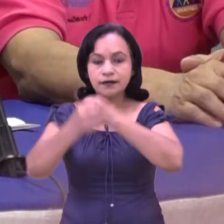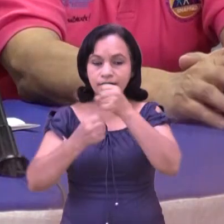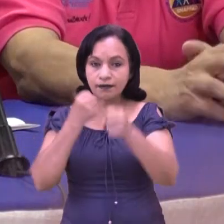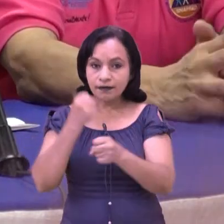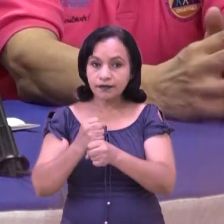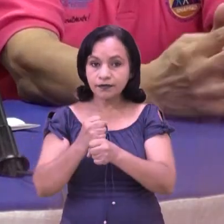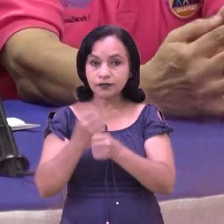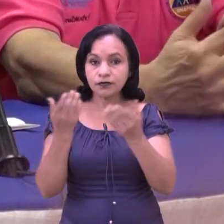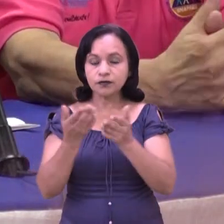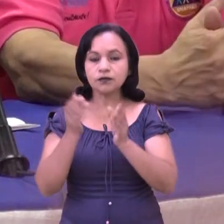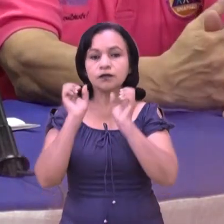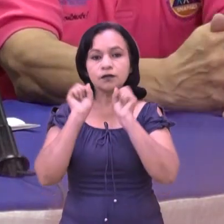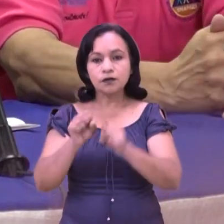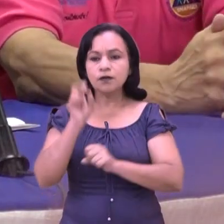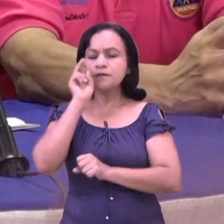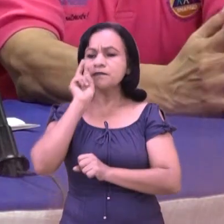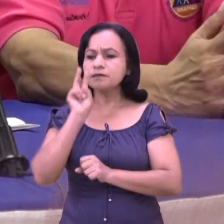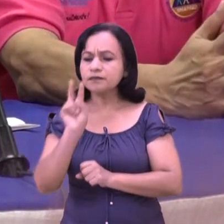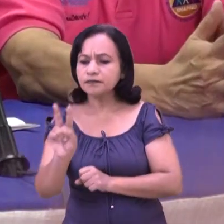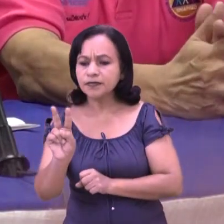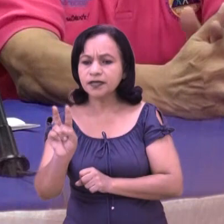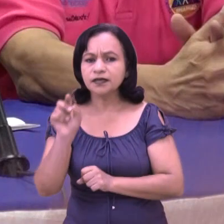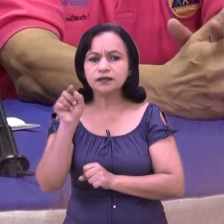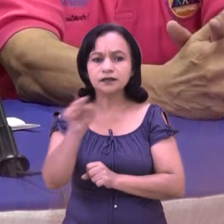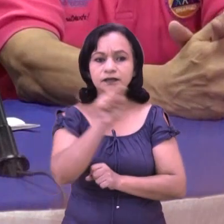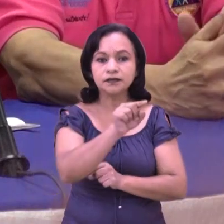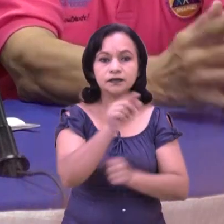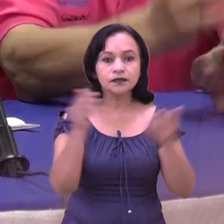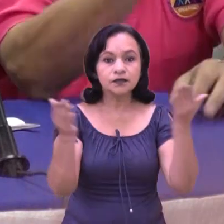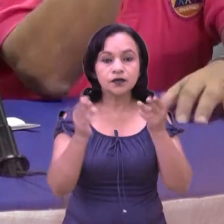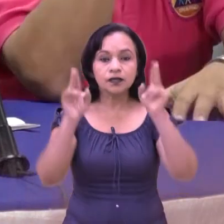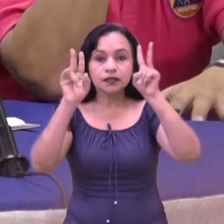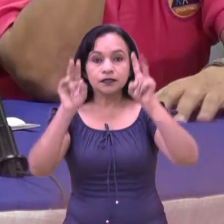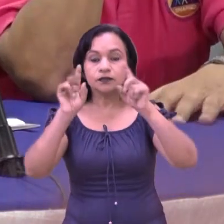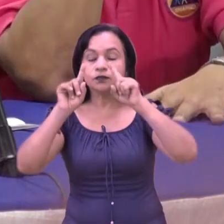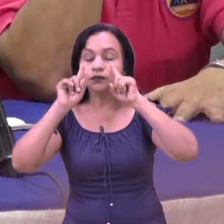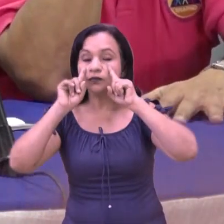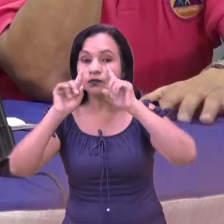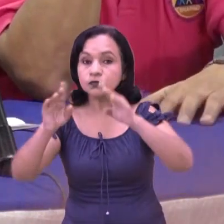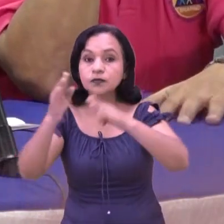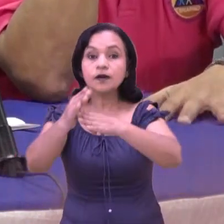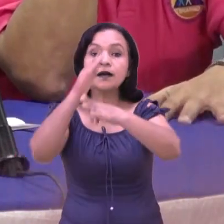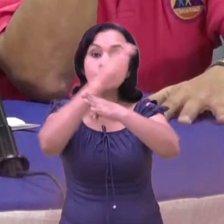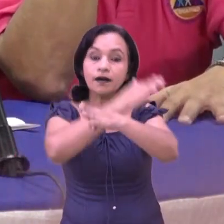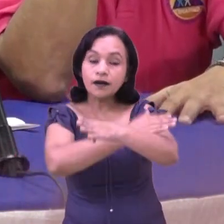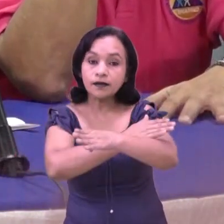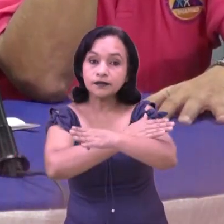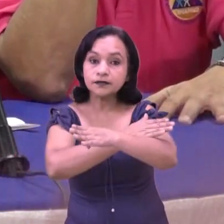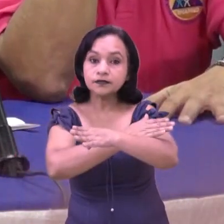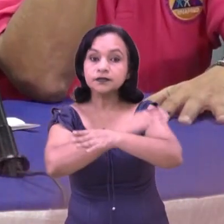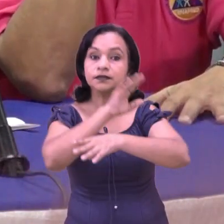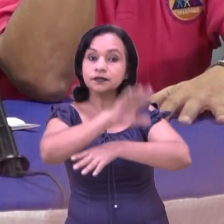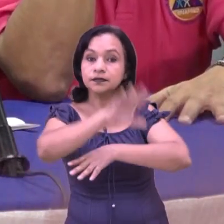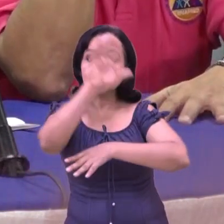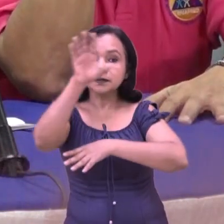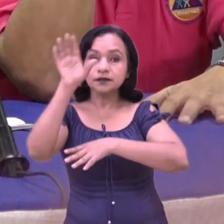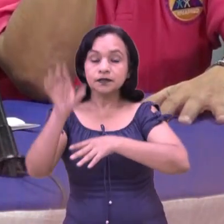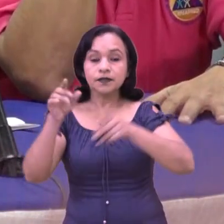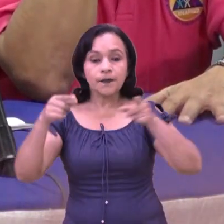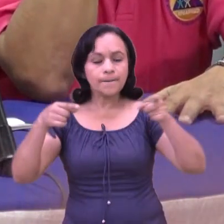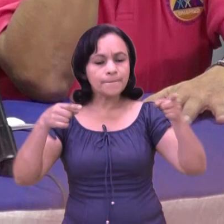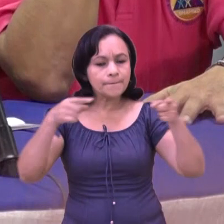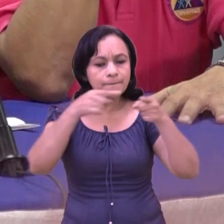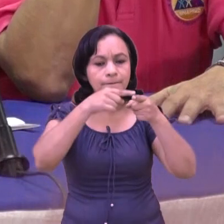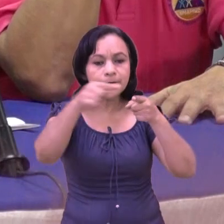también estamos identificando, entrarle más al tema preventivo a estos departamentos y a los municipios